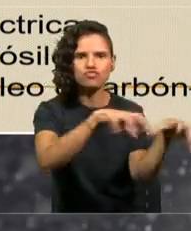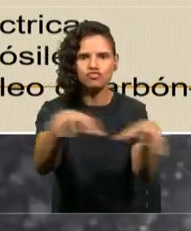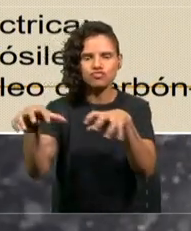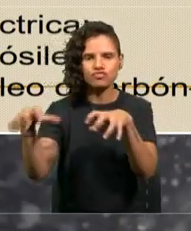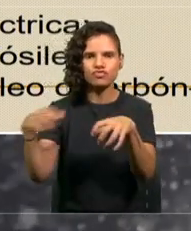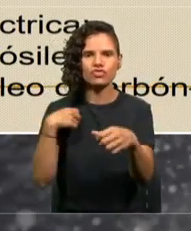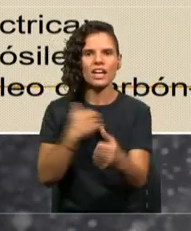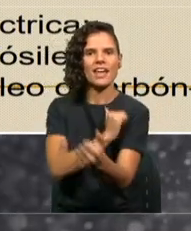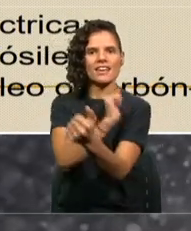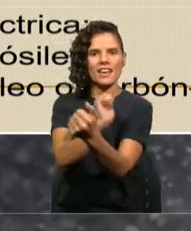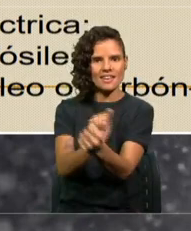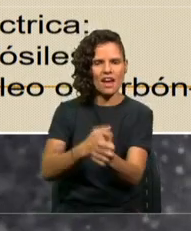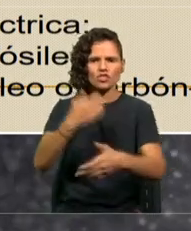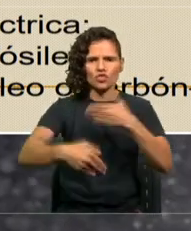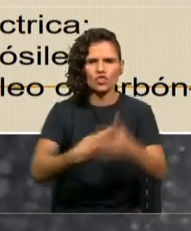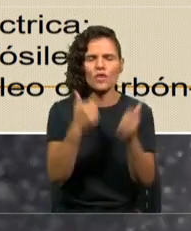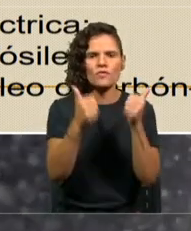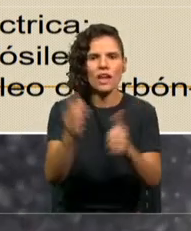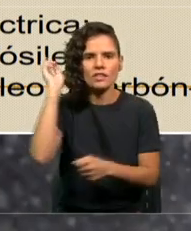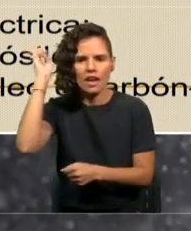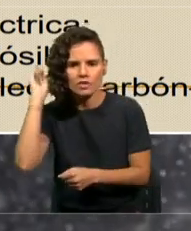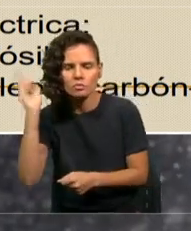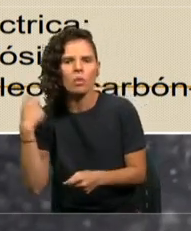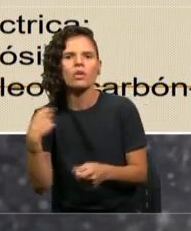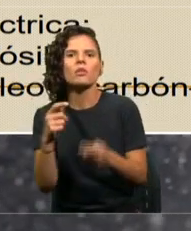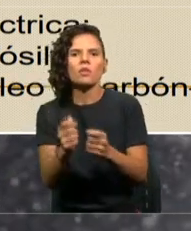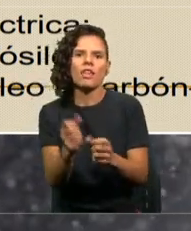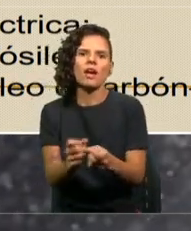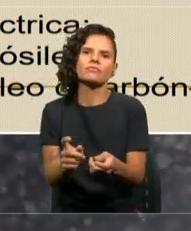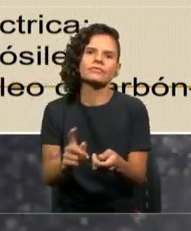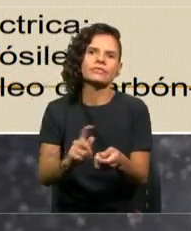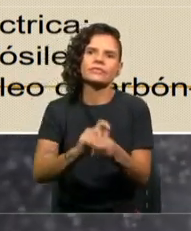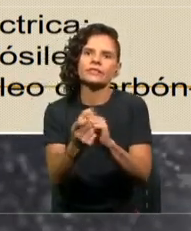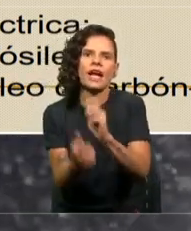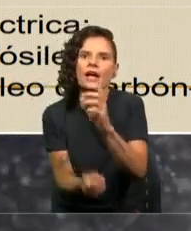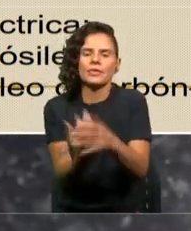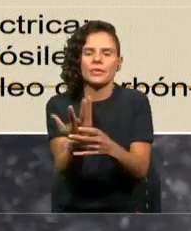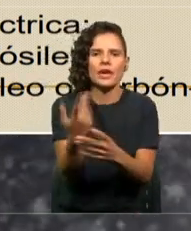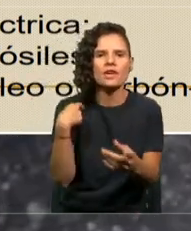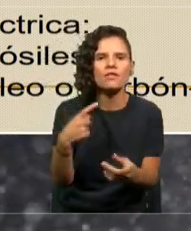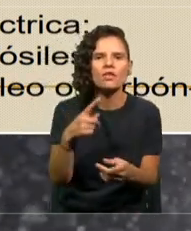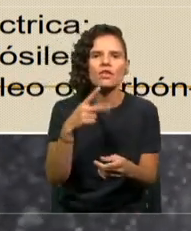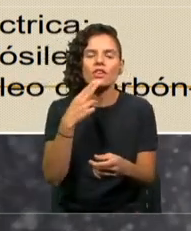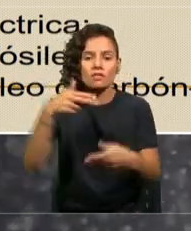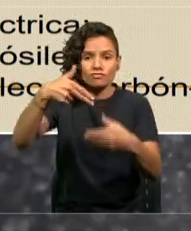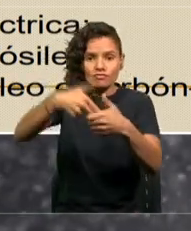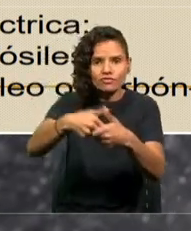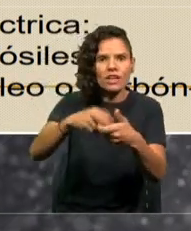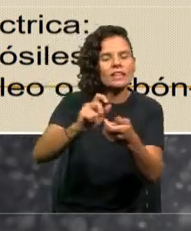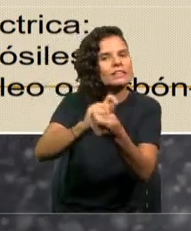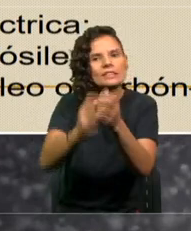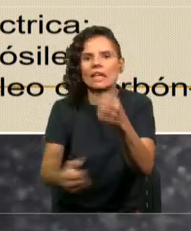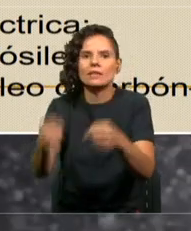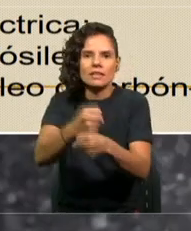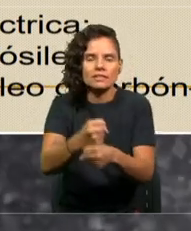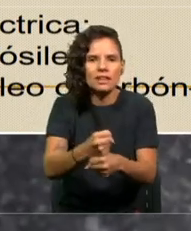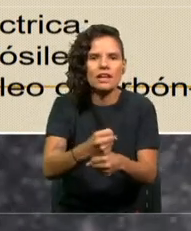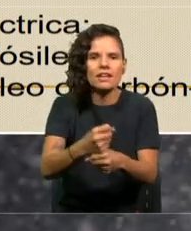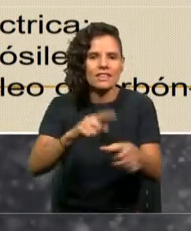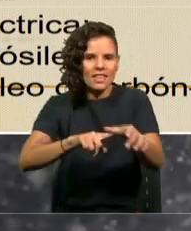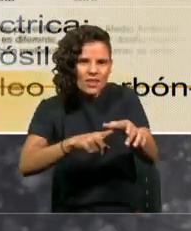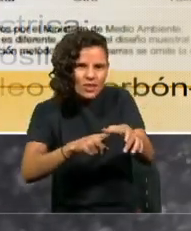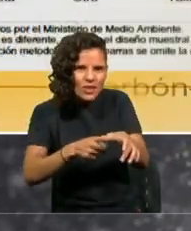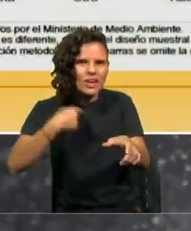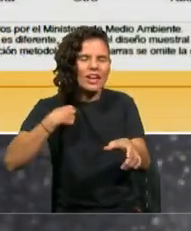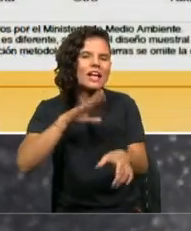electrificar el transporte, reemplazar el diésel en industria, tecnologías limpias, etcétera, etcétera. Pero no